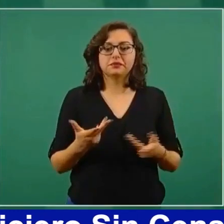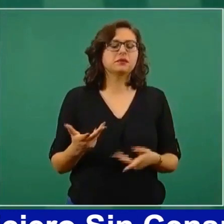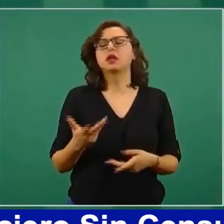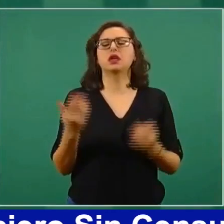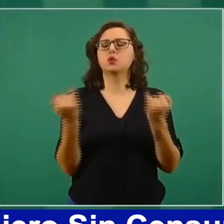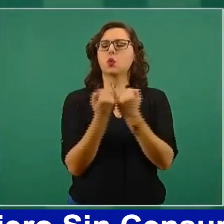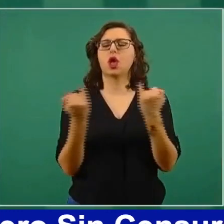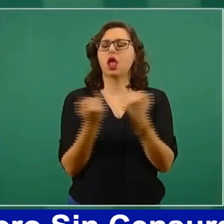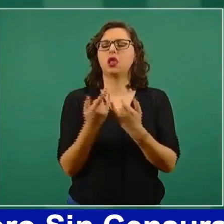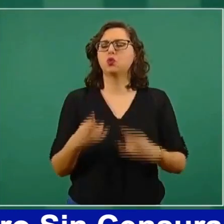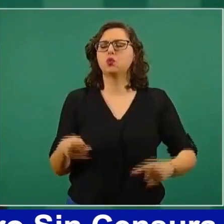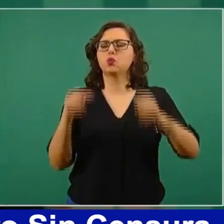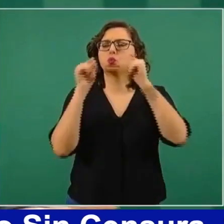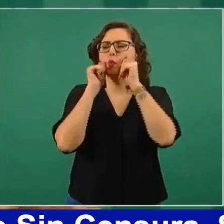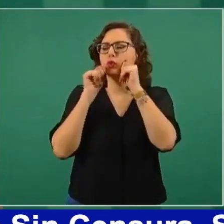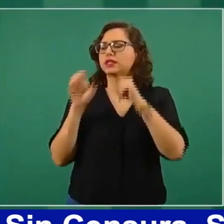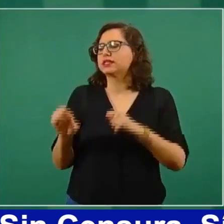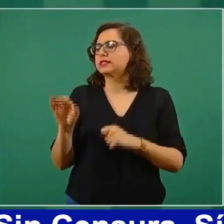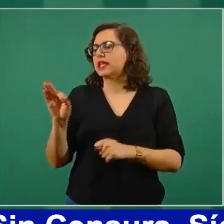presas,